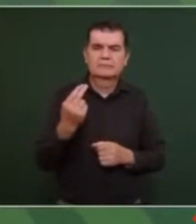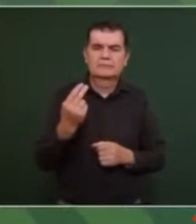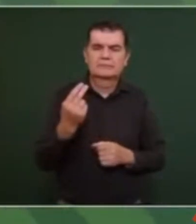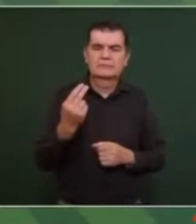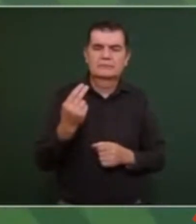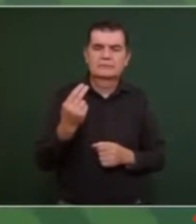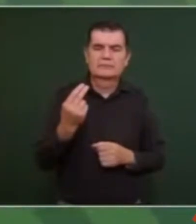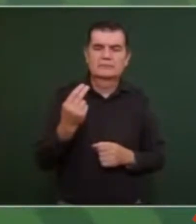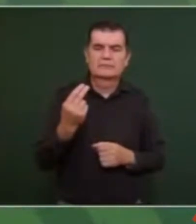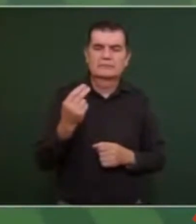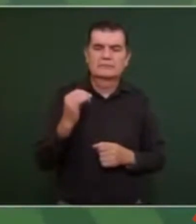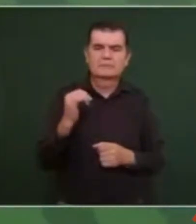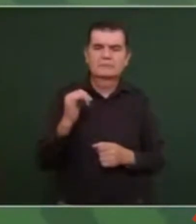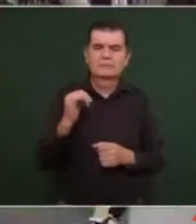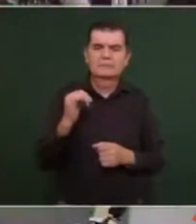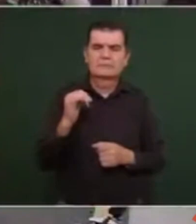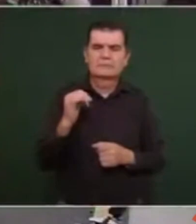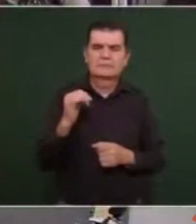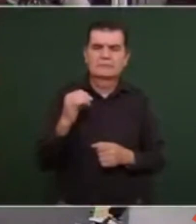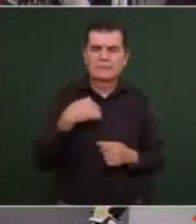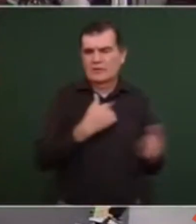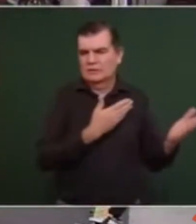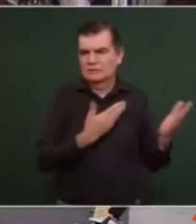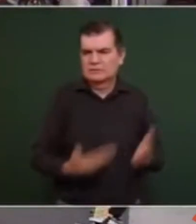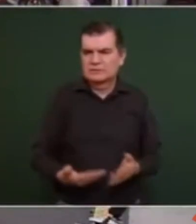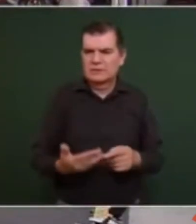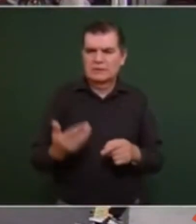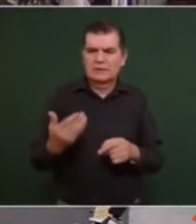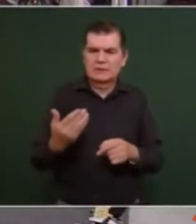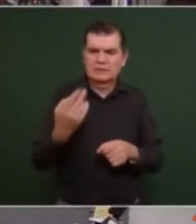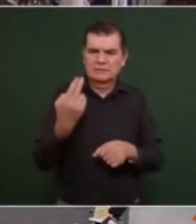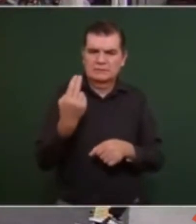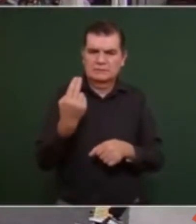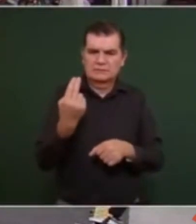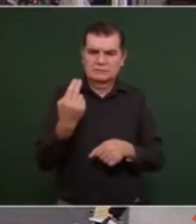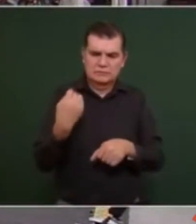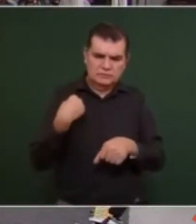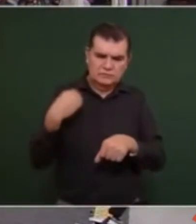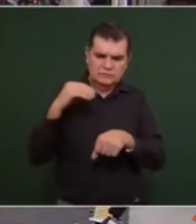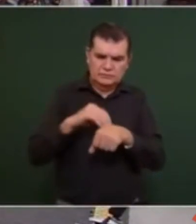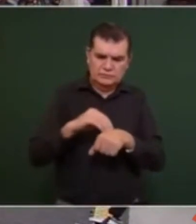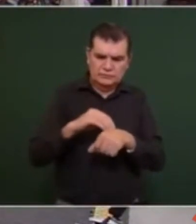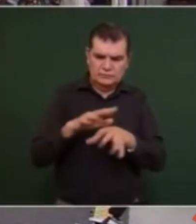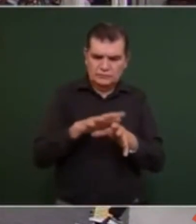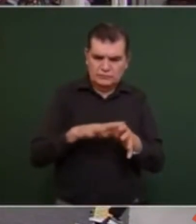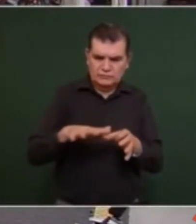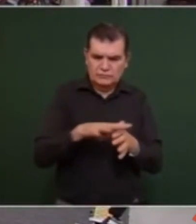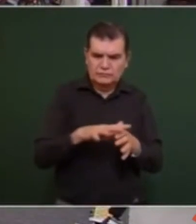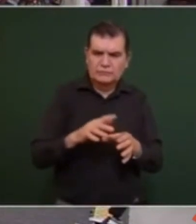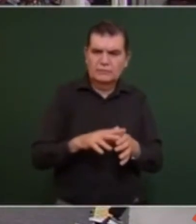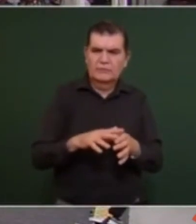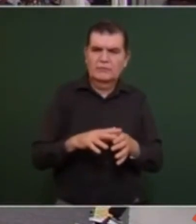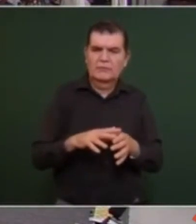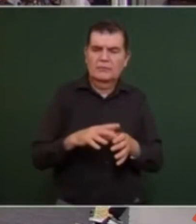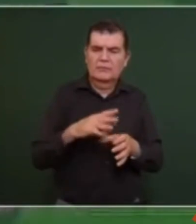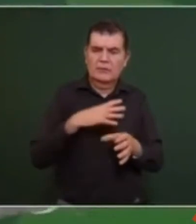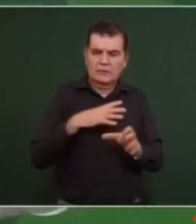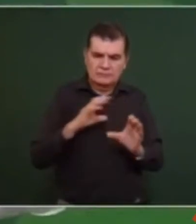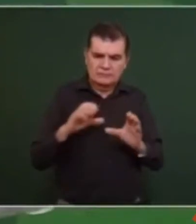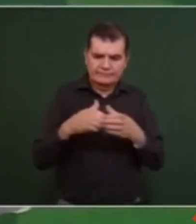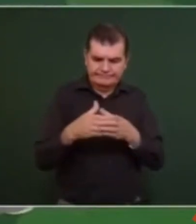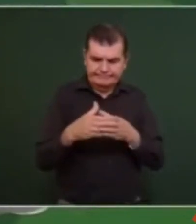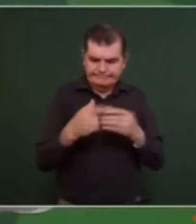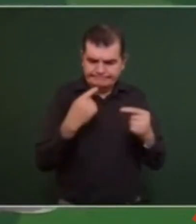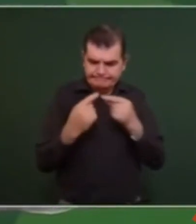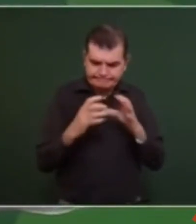sí desde que llegamos se instaló eh un comité